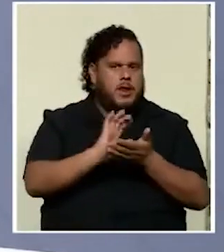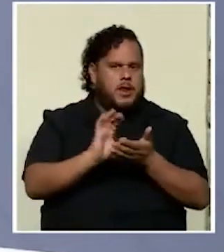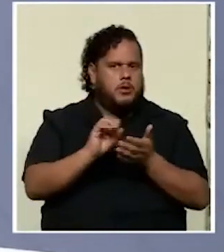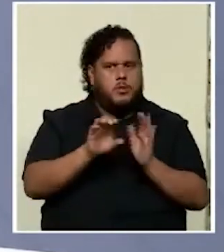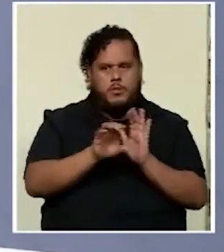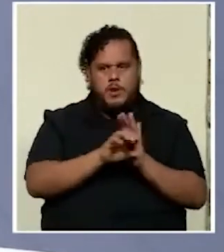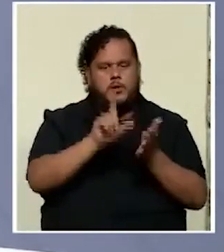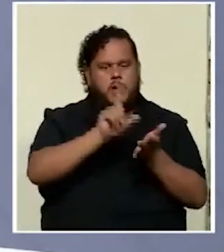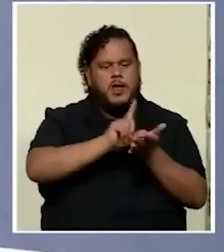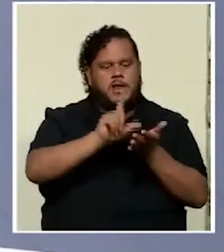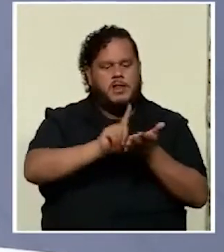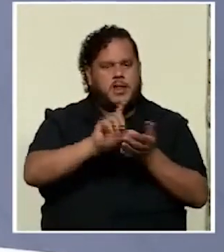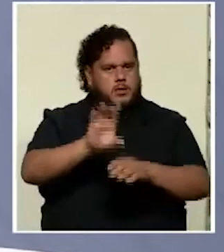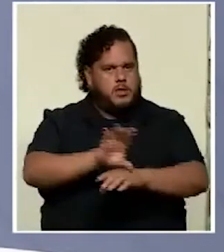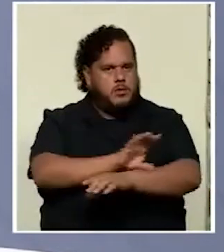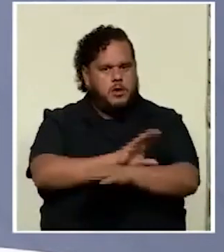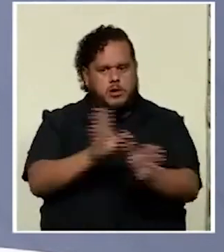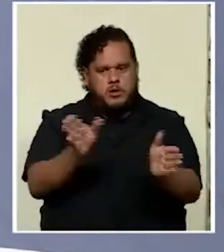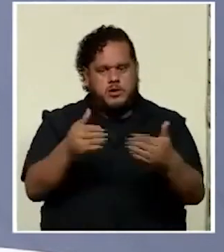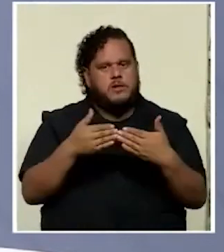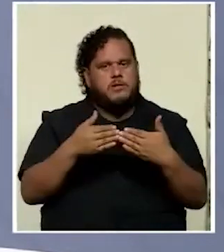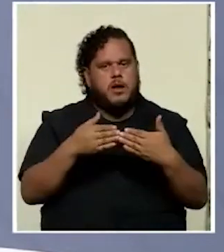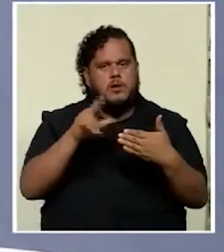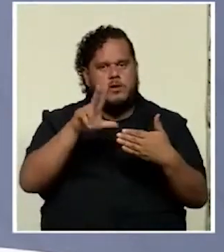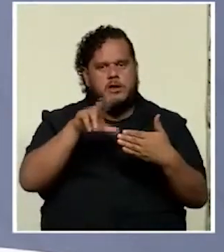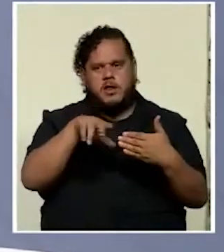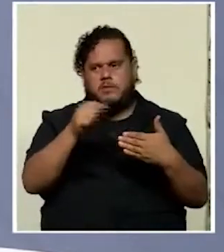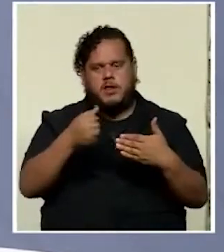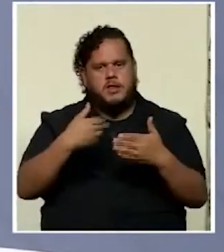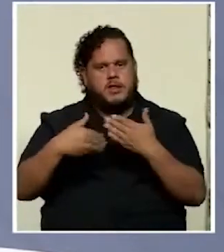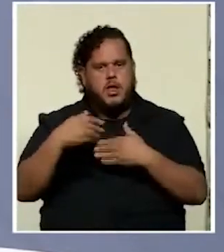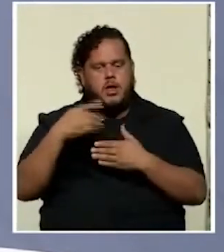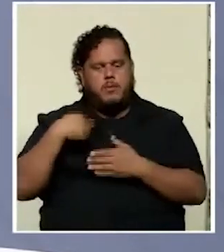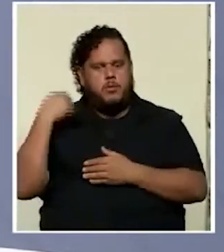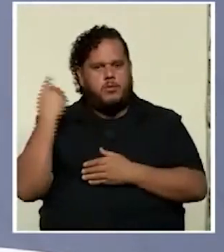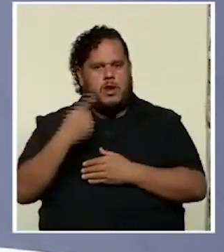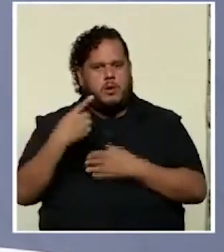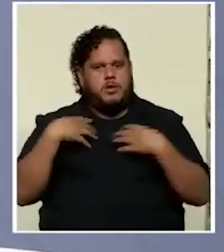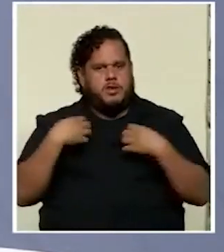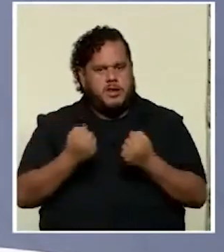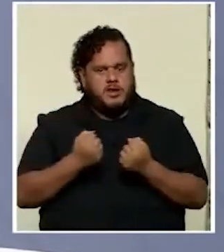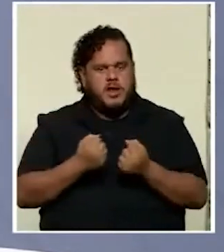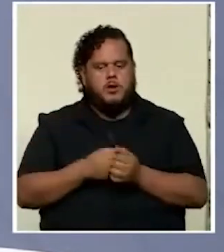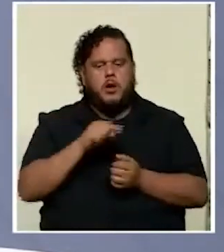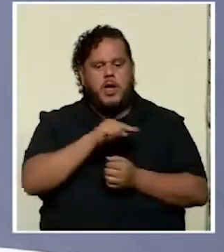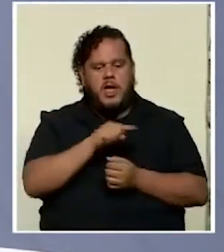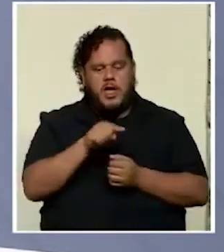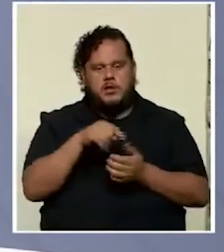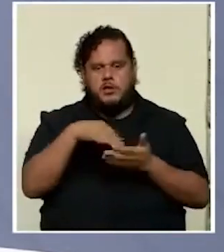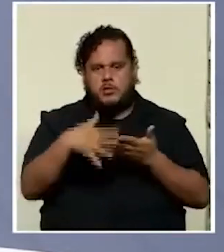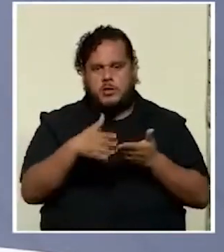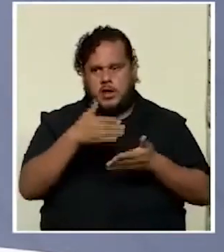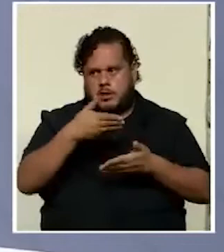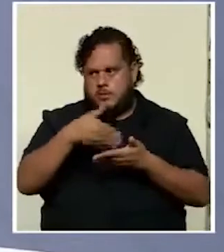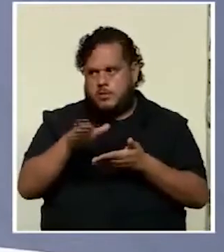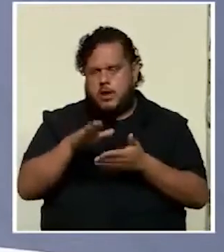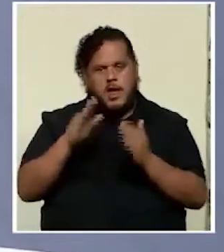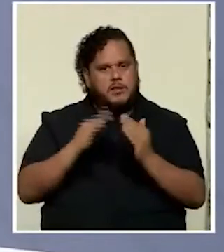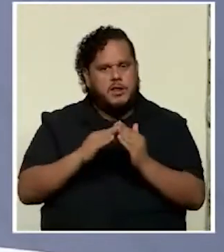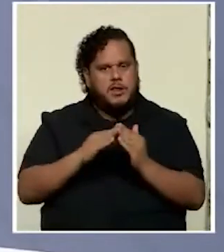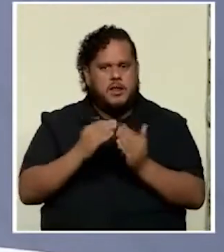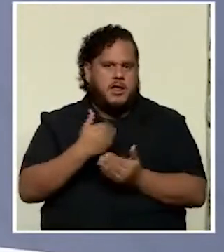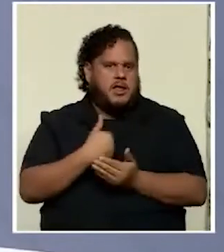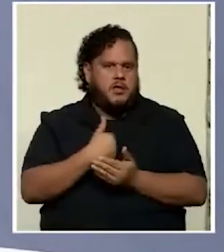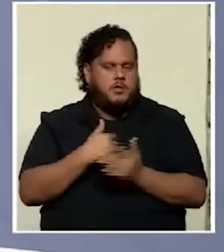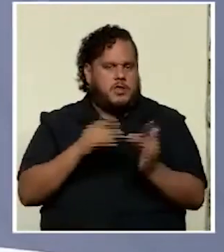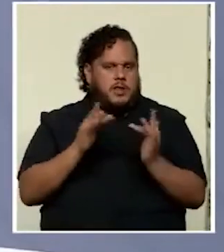liceo de Coronado lo cerraron hace 3 meses por orden sanitaria esos estudiantes fueron enviados a sus casas y no tienen